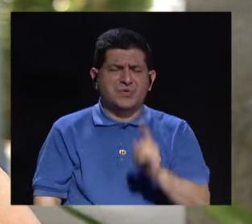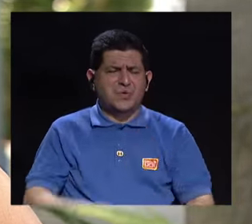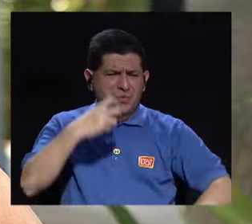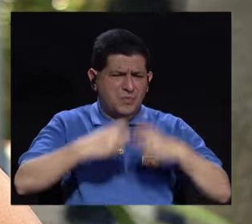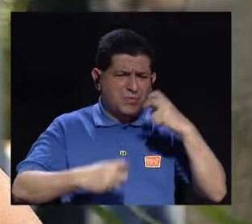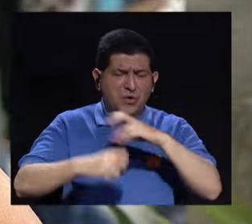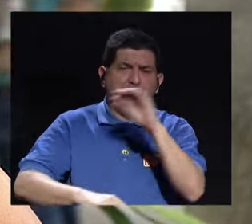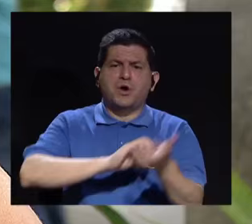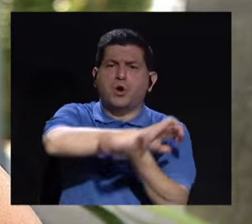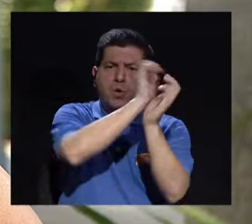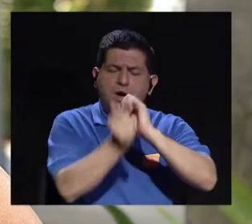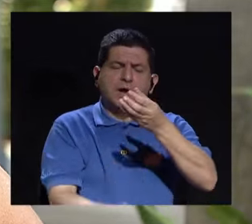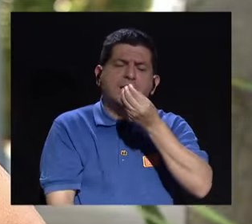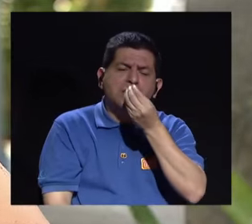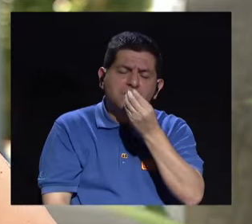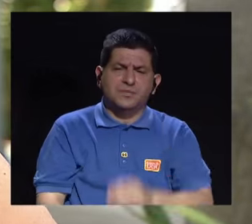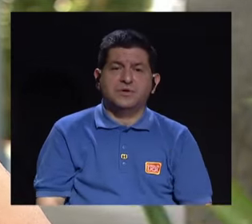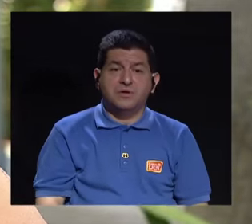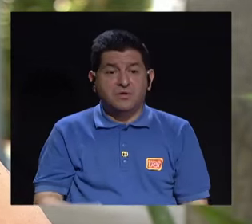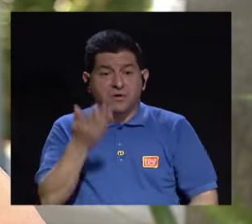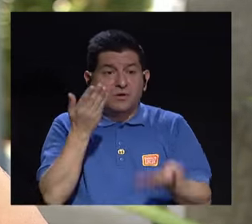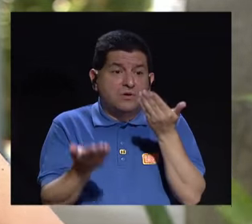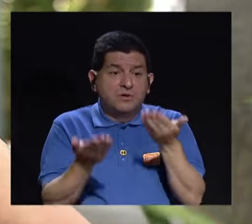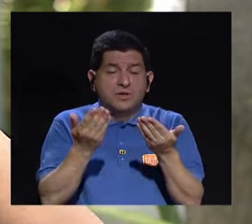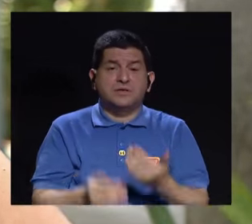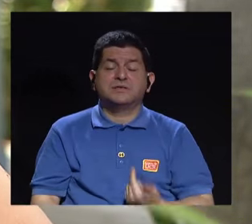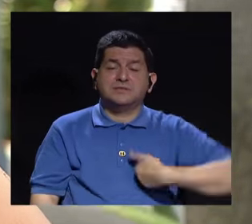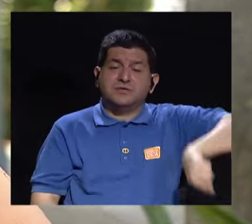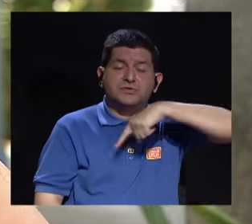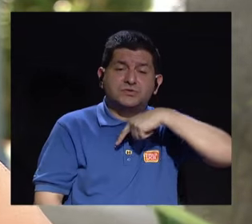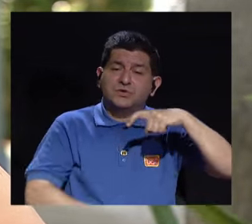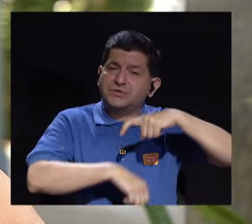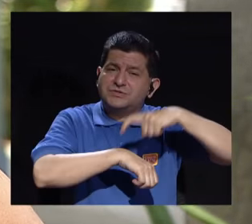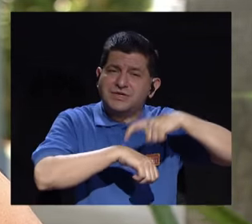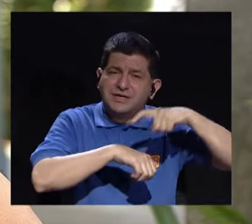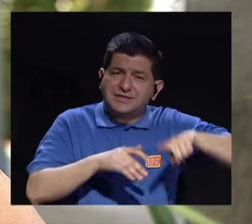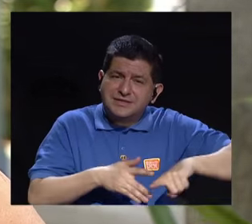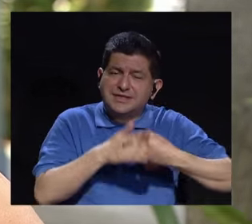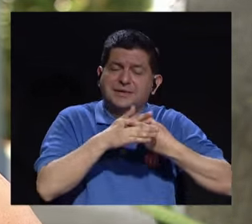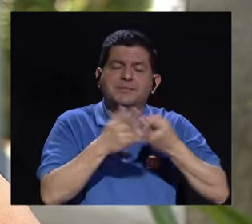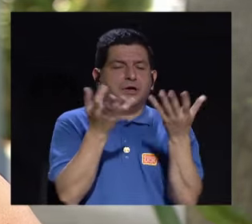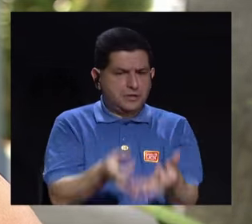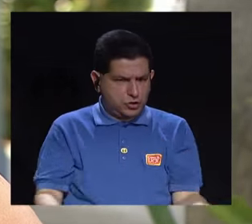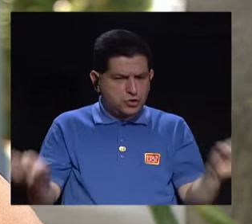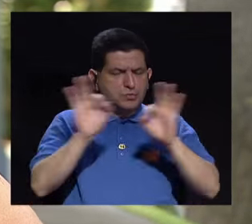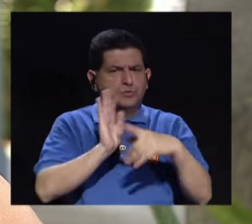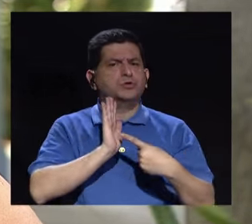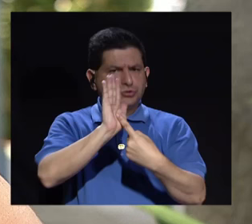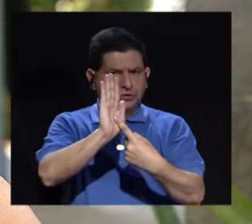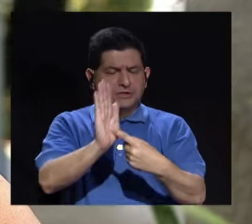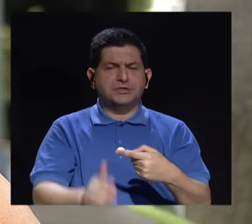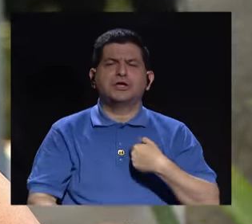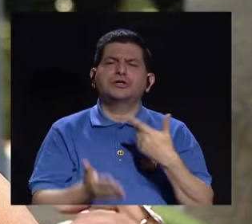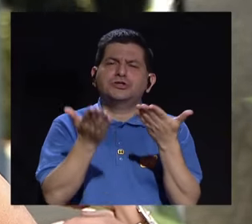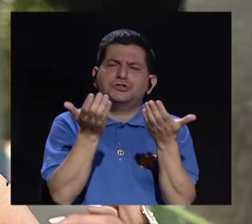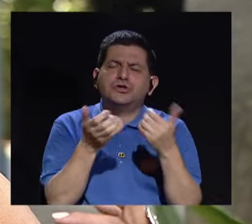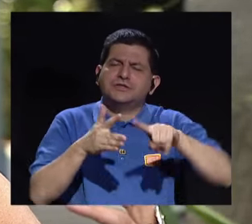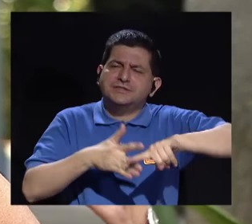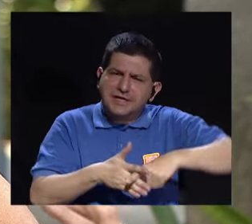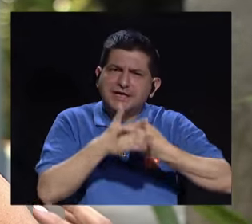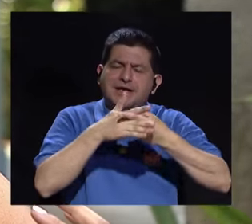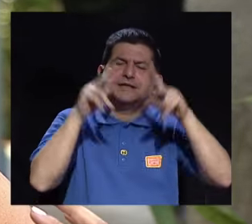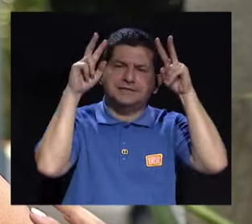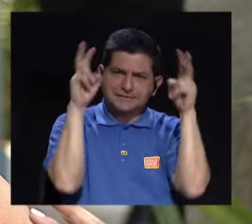trastorno alimentario y porque todavía, bueno, estamos en esa fase, ¿no? Por eso mismo es tan importante dar a conocer. Yo quisiera,